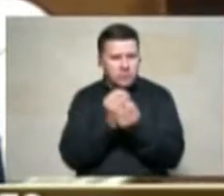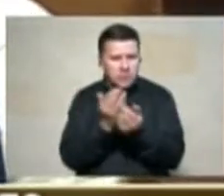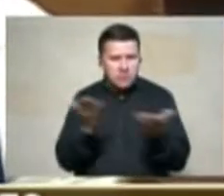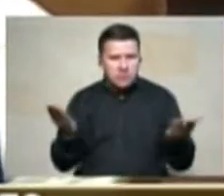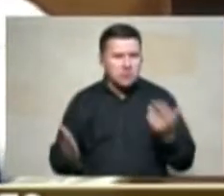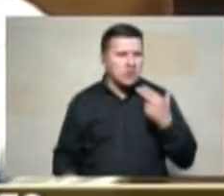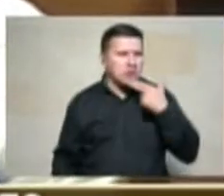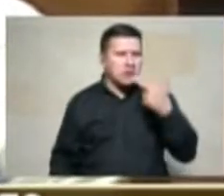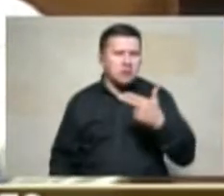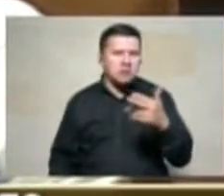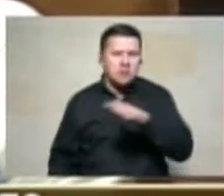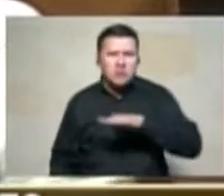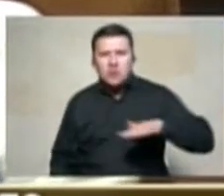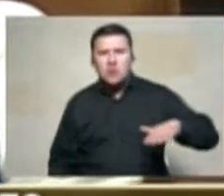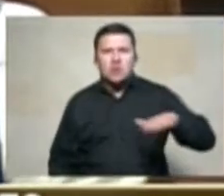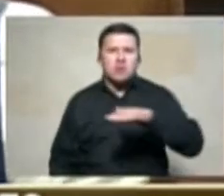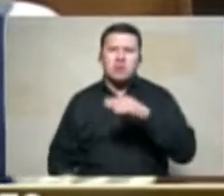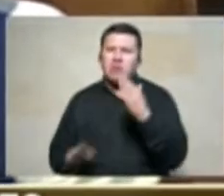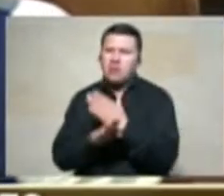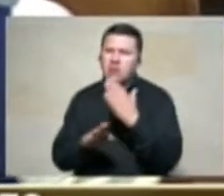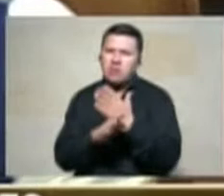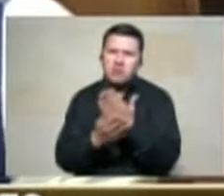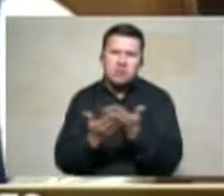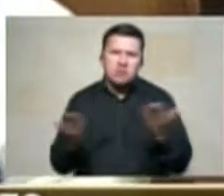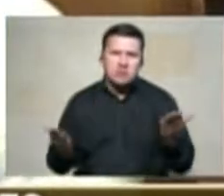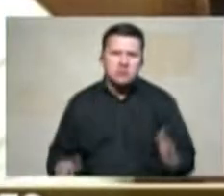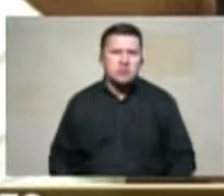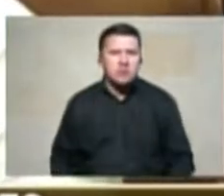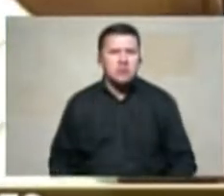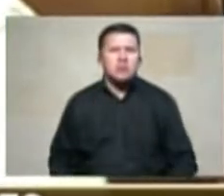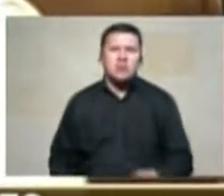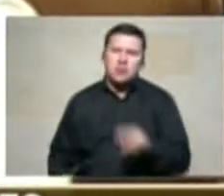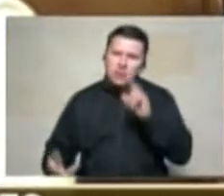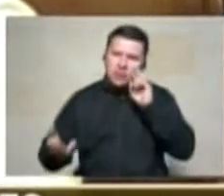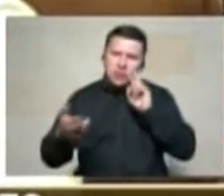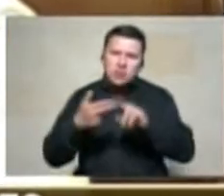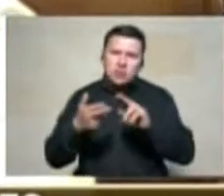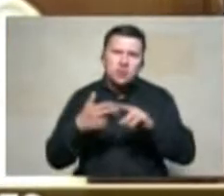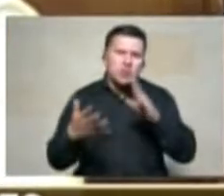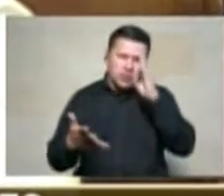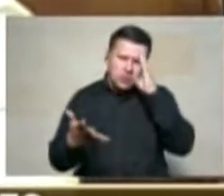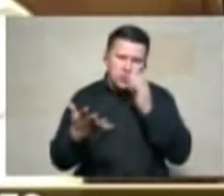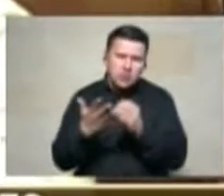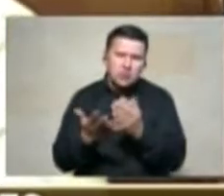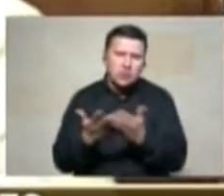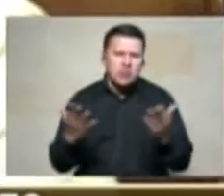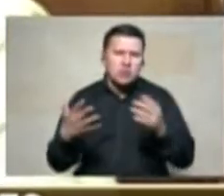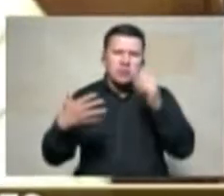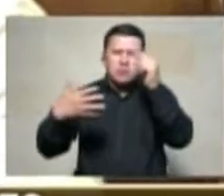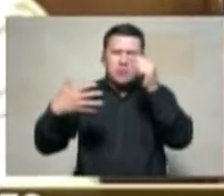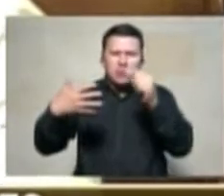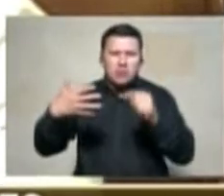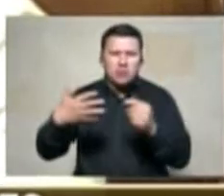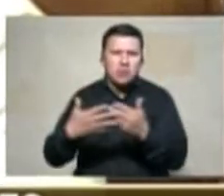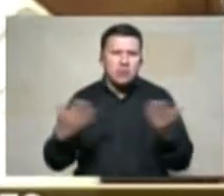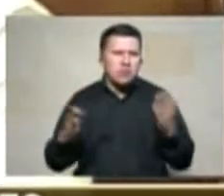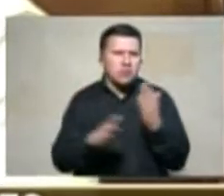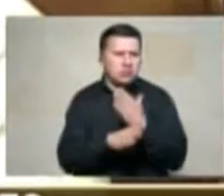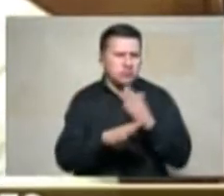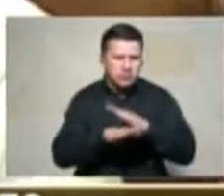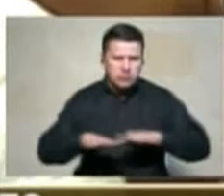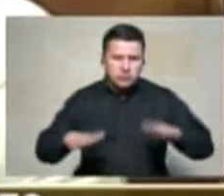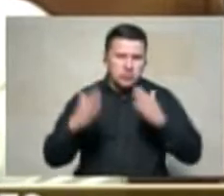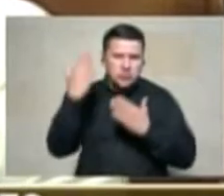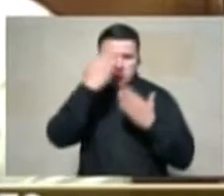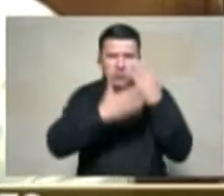histórico en medio de cual sean los conflictos y el otro es conocer concretamente y en detalle el conflicto que